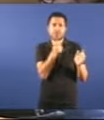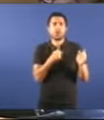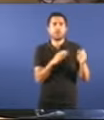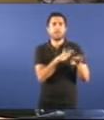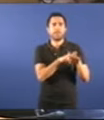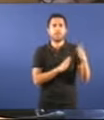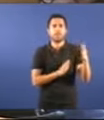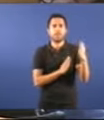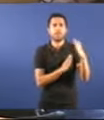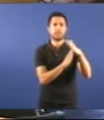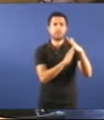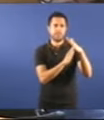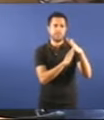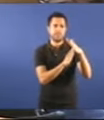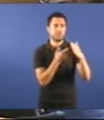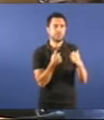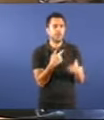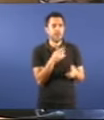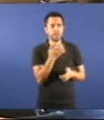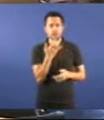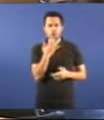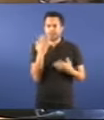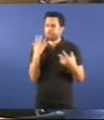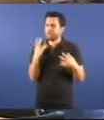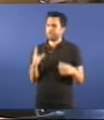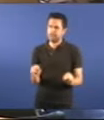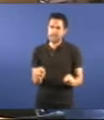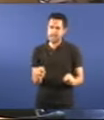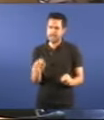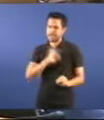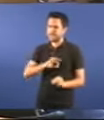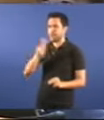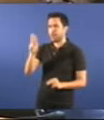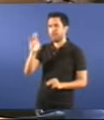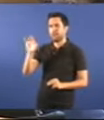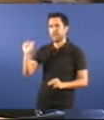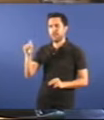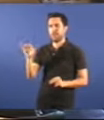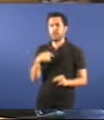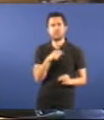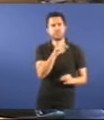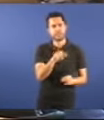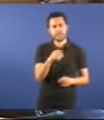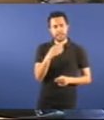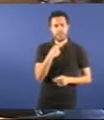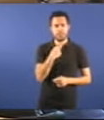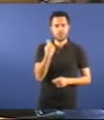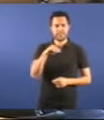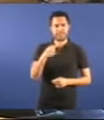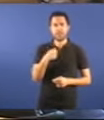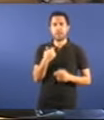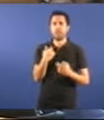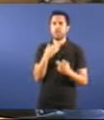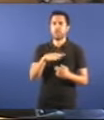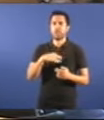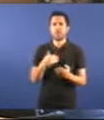Non. E non bromee, señora Prado, con machismo. Señora Díaz, está vostede na resposta a súa pregunta e non dialogue, por favor, e